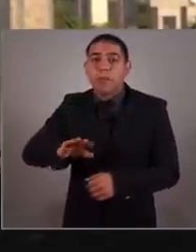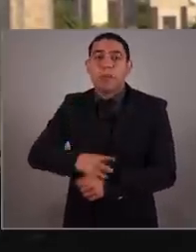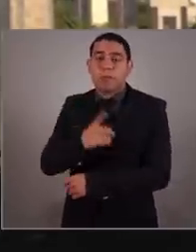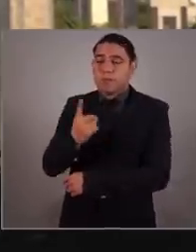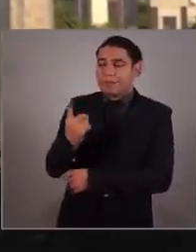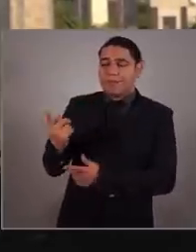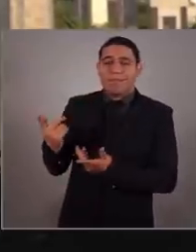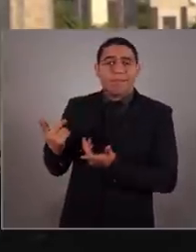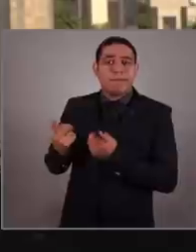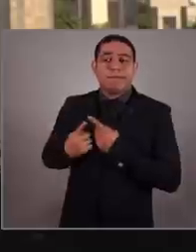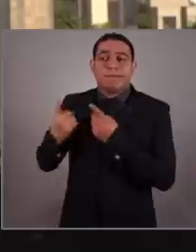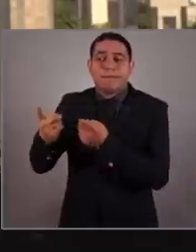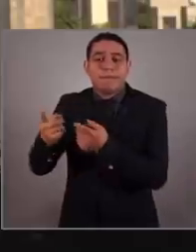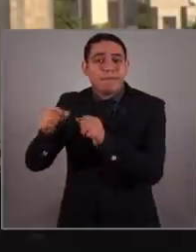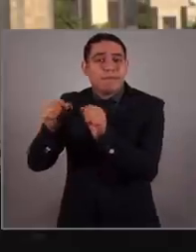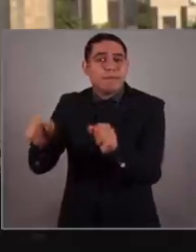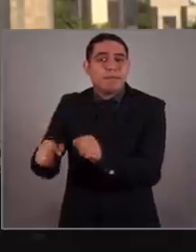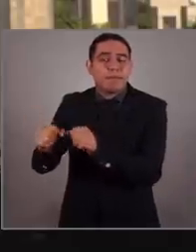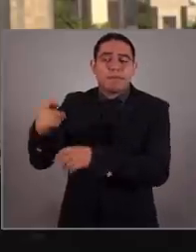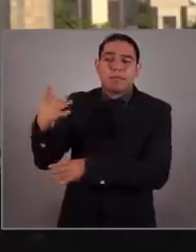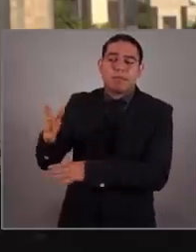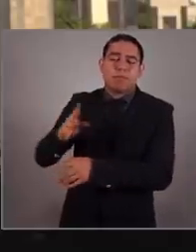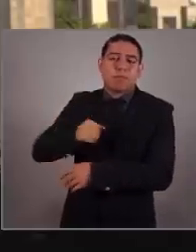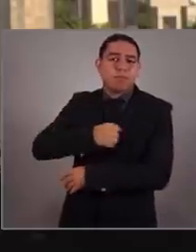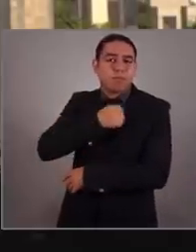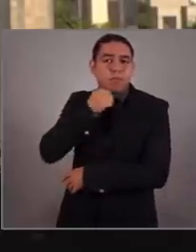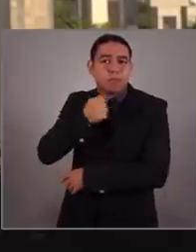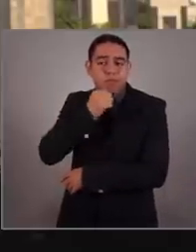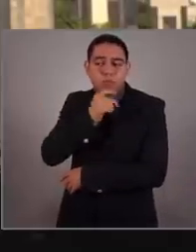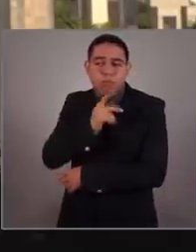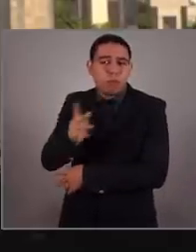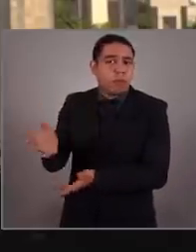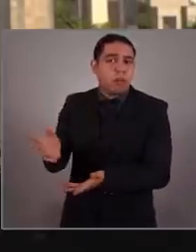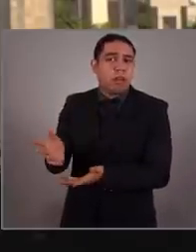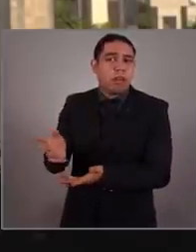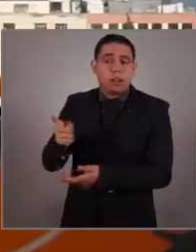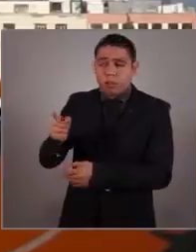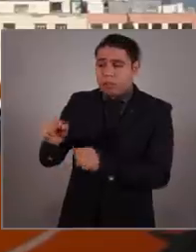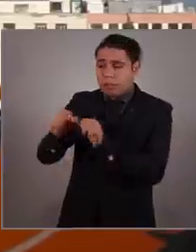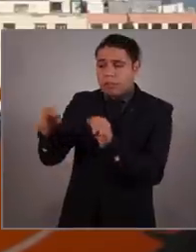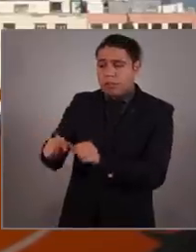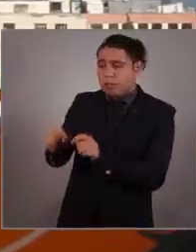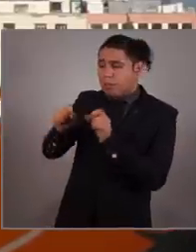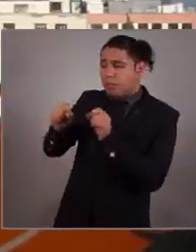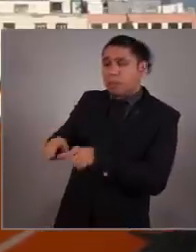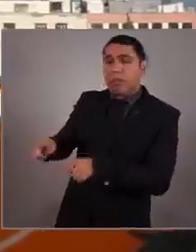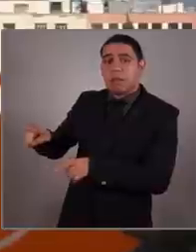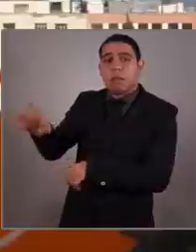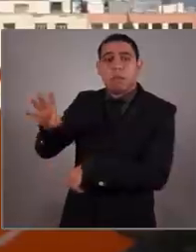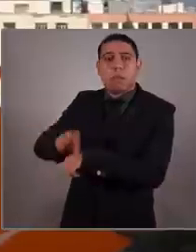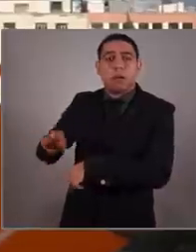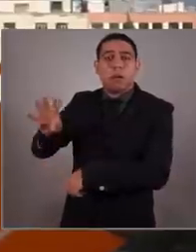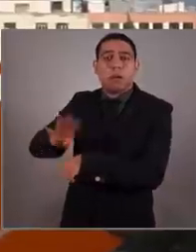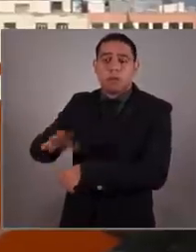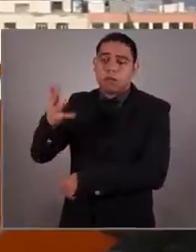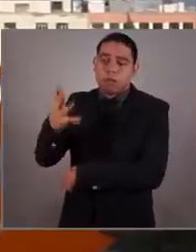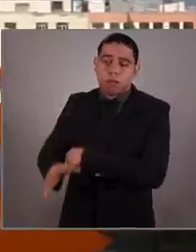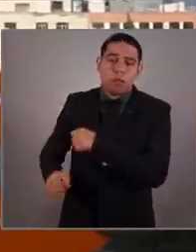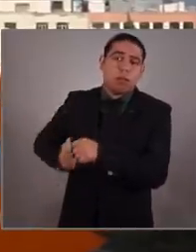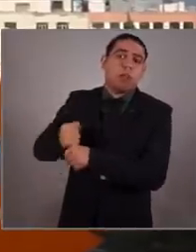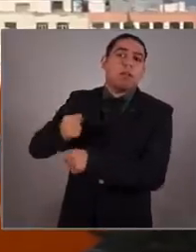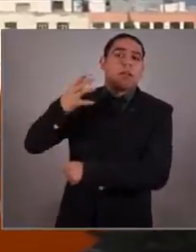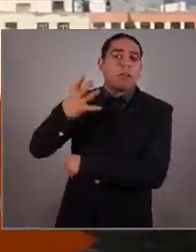¿Qué el sistema que se entregó